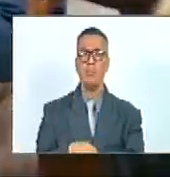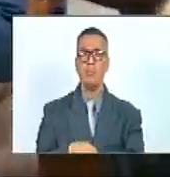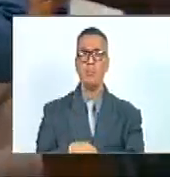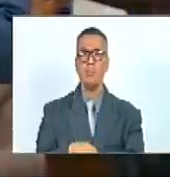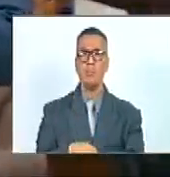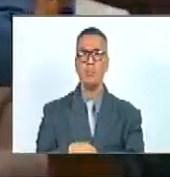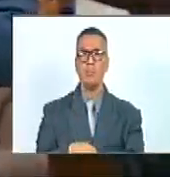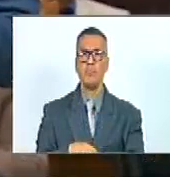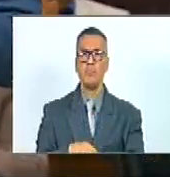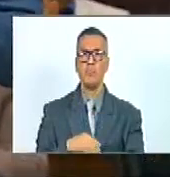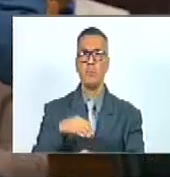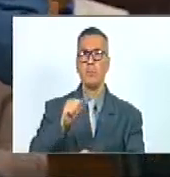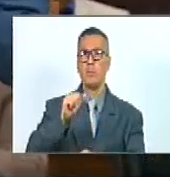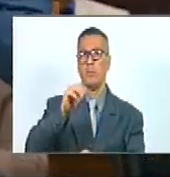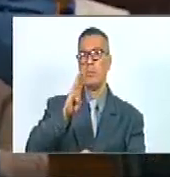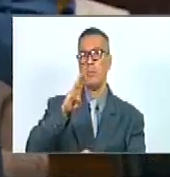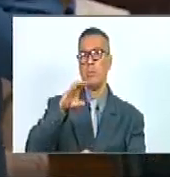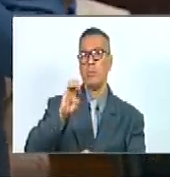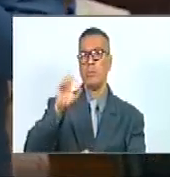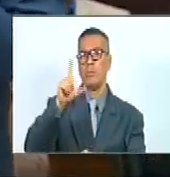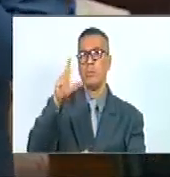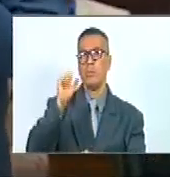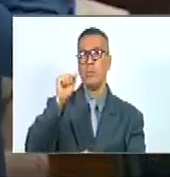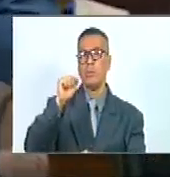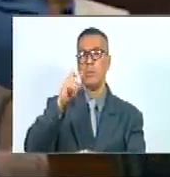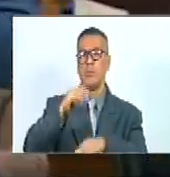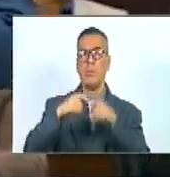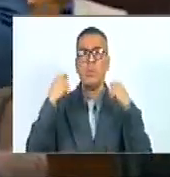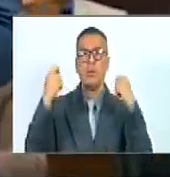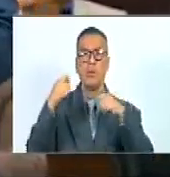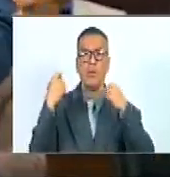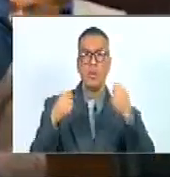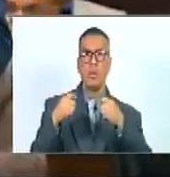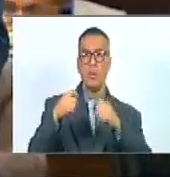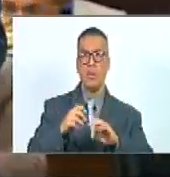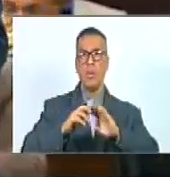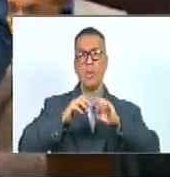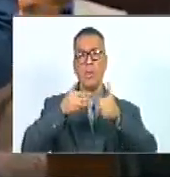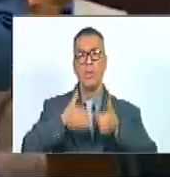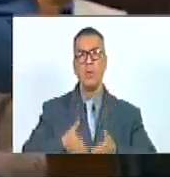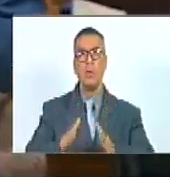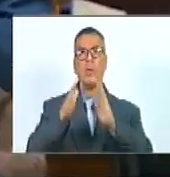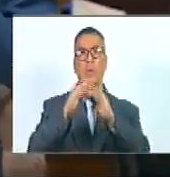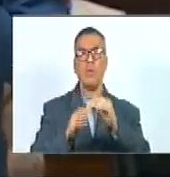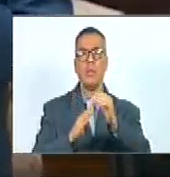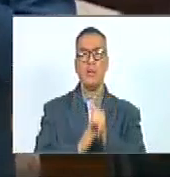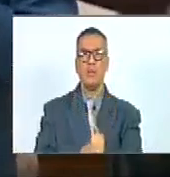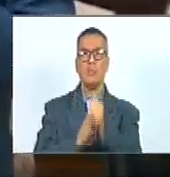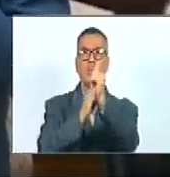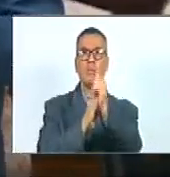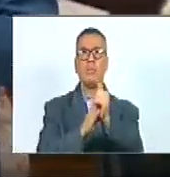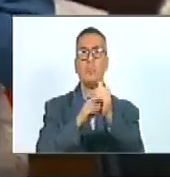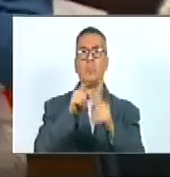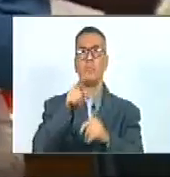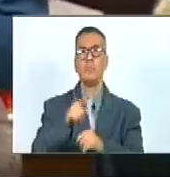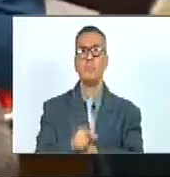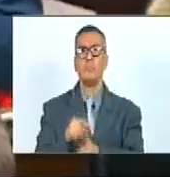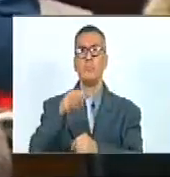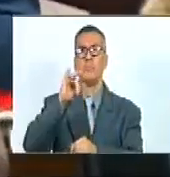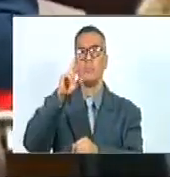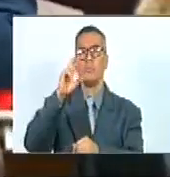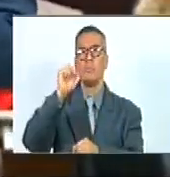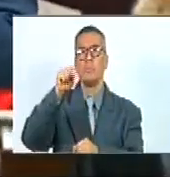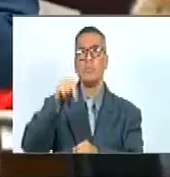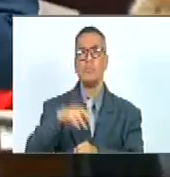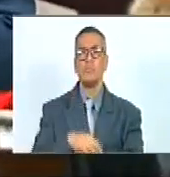Azerbaiyán se conmemoró el centenario del natalicio de su líder Heidam Alijep